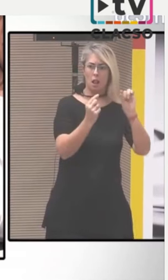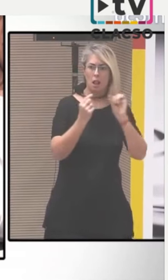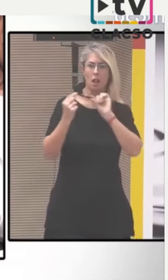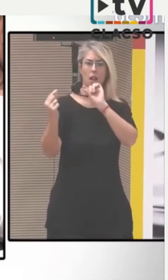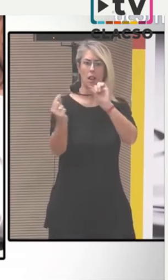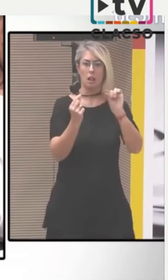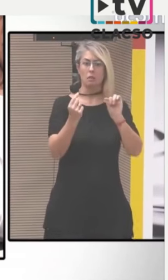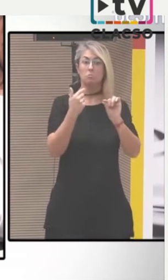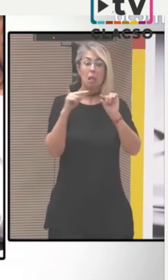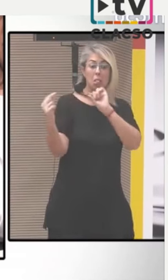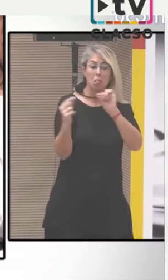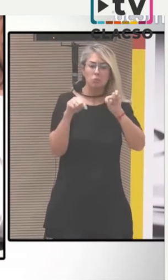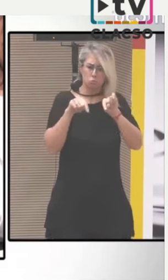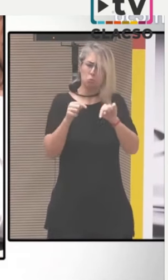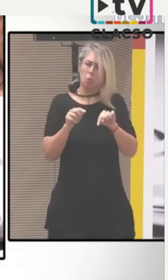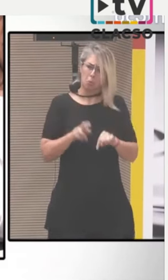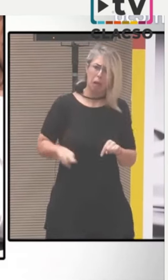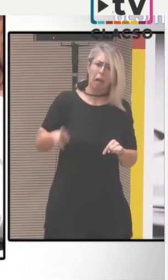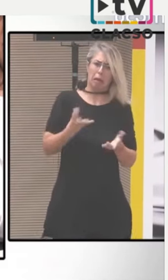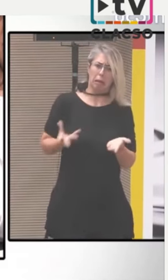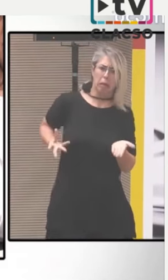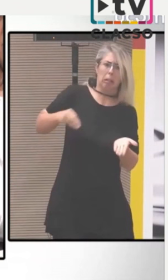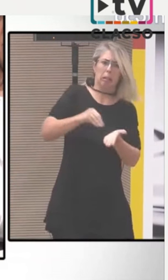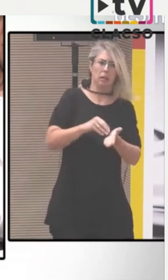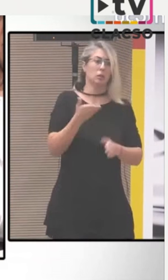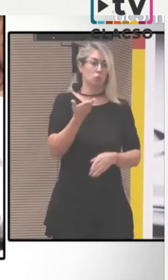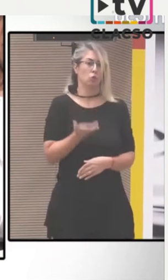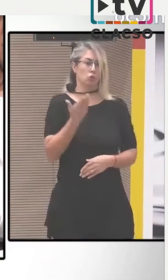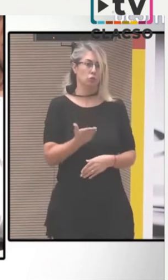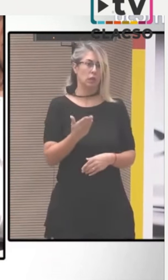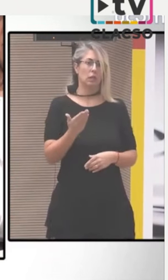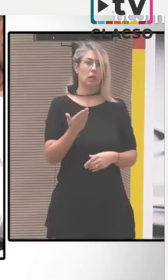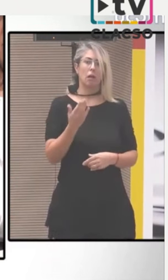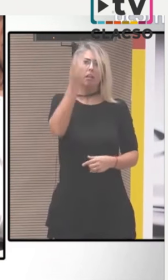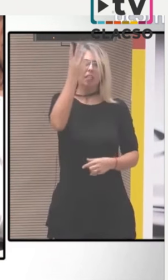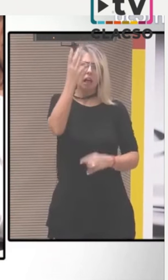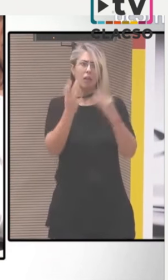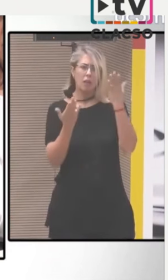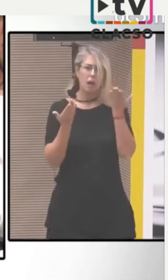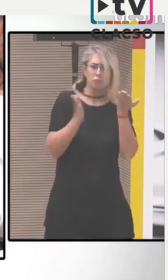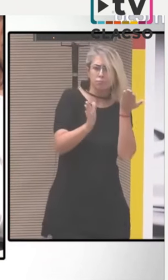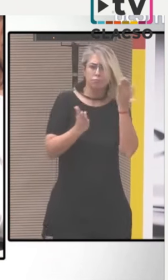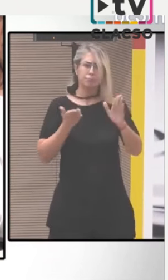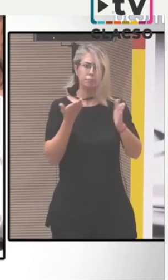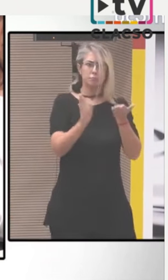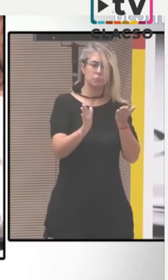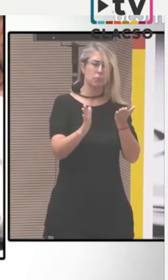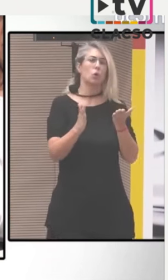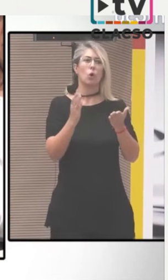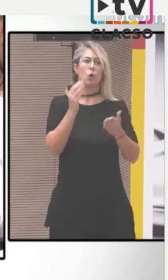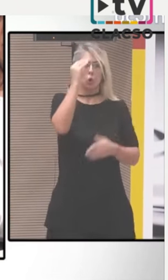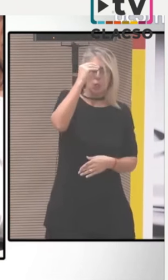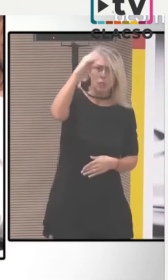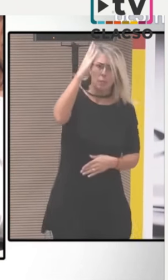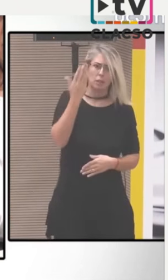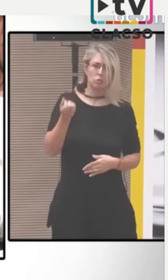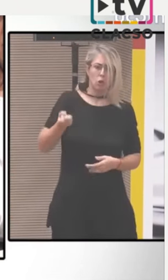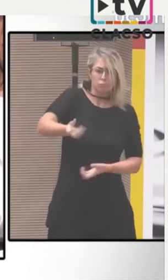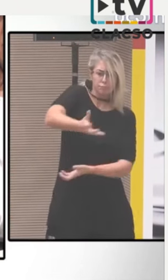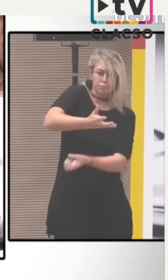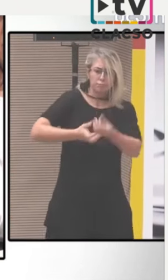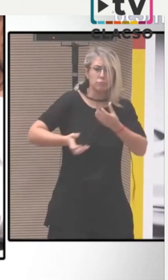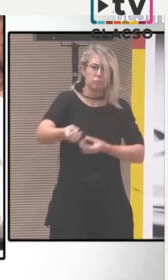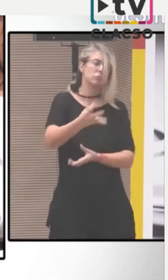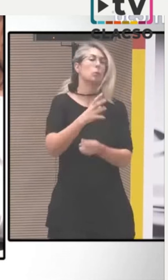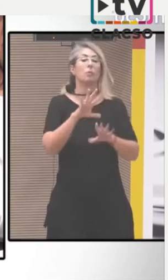y el fortalecimiento de los movimientos sociales, ese ejercicio de control por parte de la ciudadanía